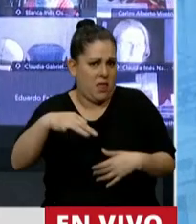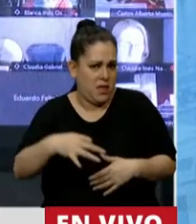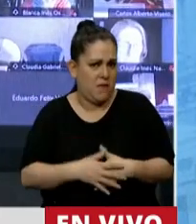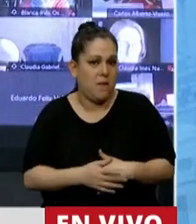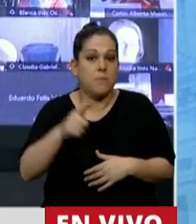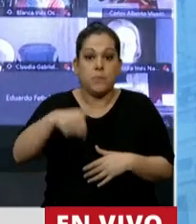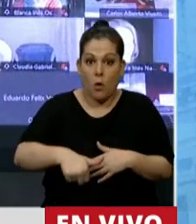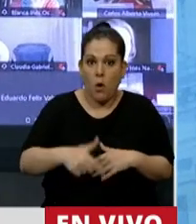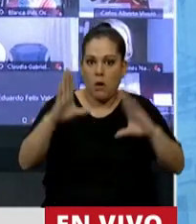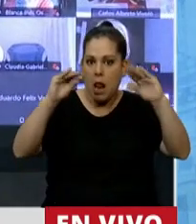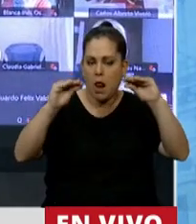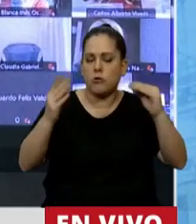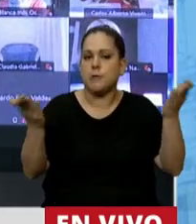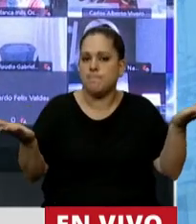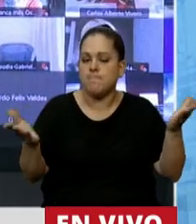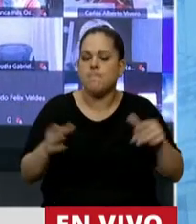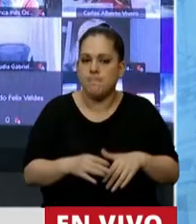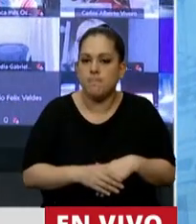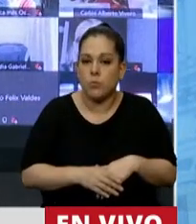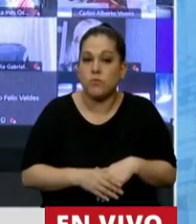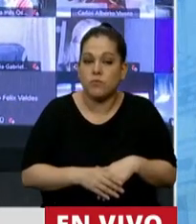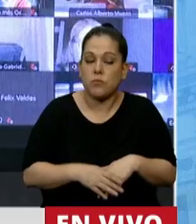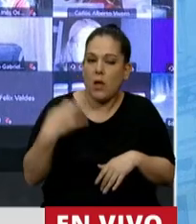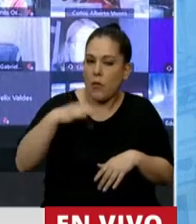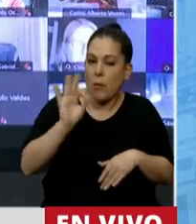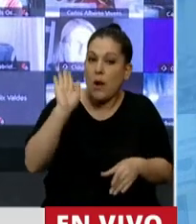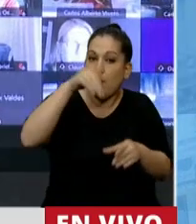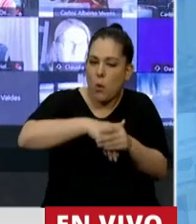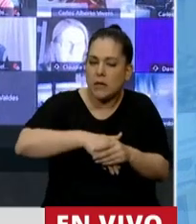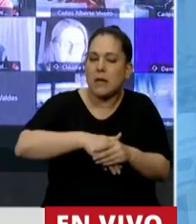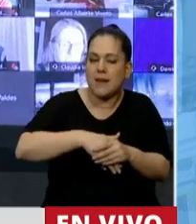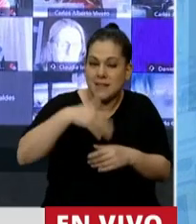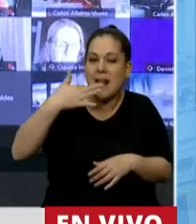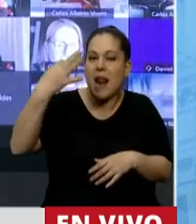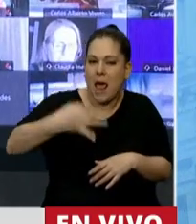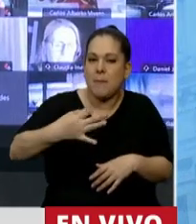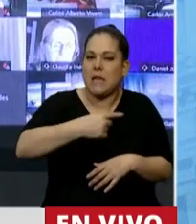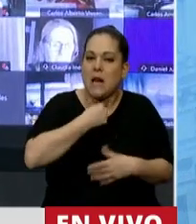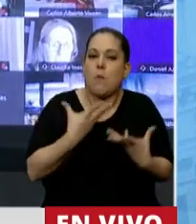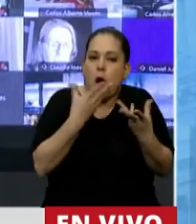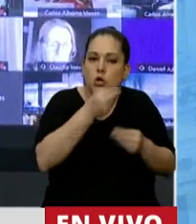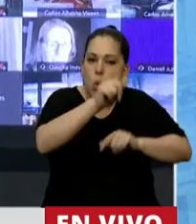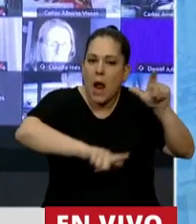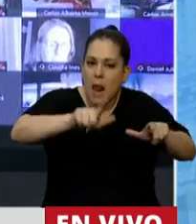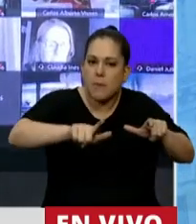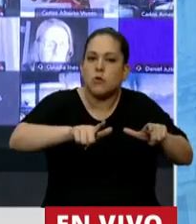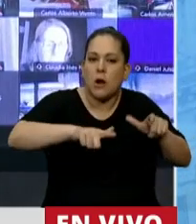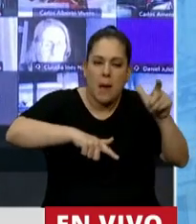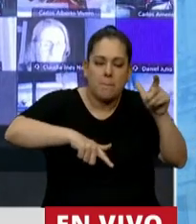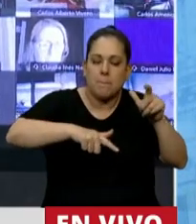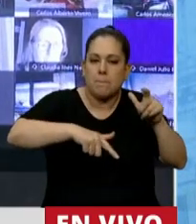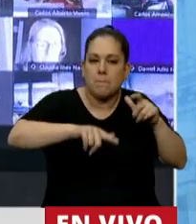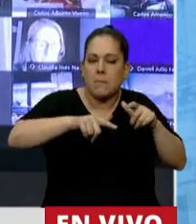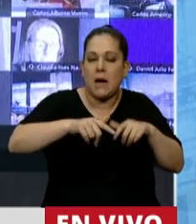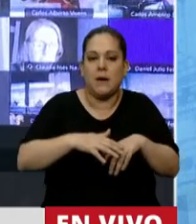deberíamos votar si queremos realmente asistir a los que menos tienen extinción de dominio.